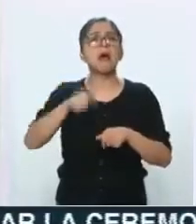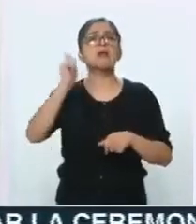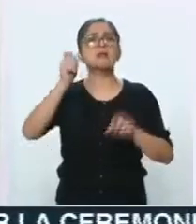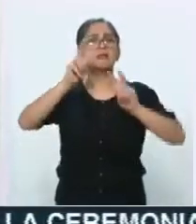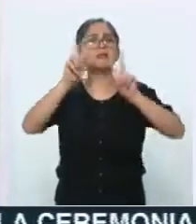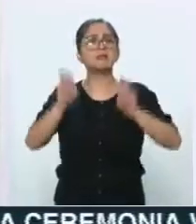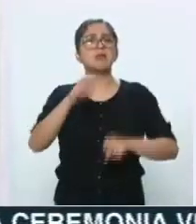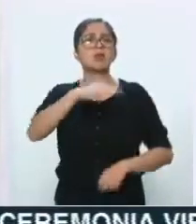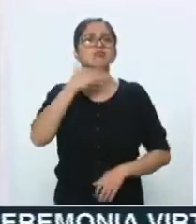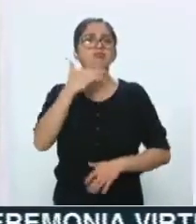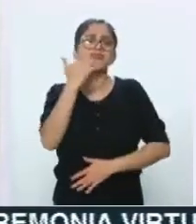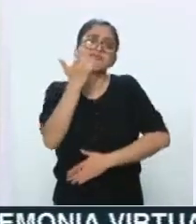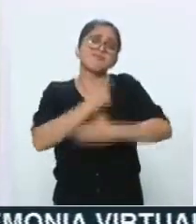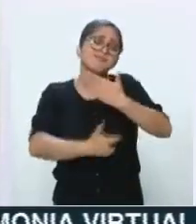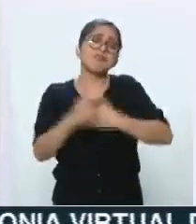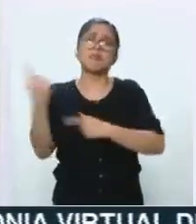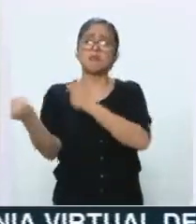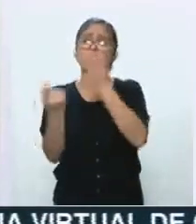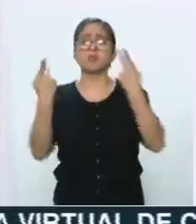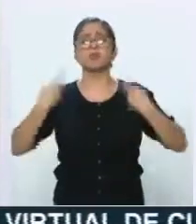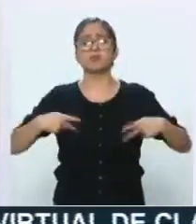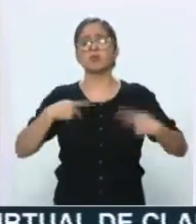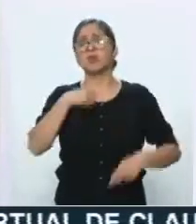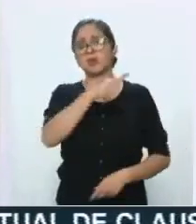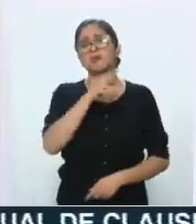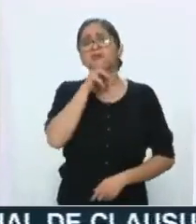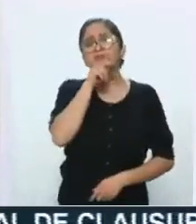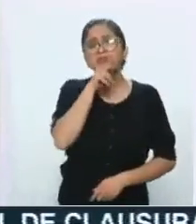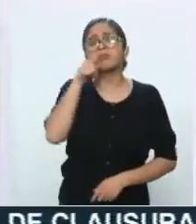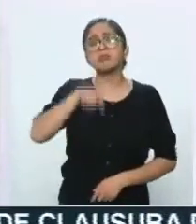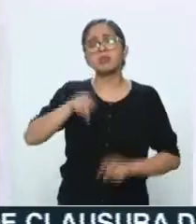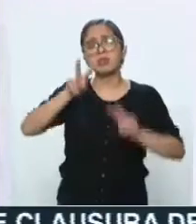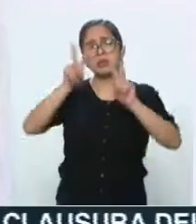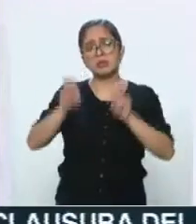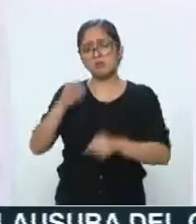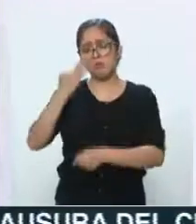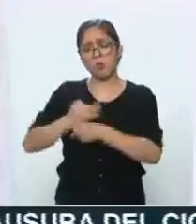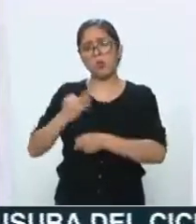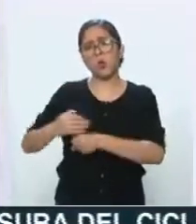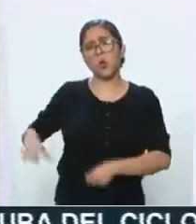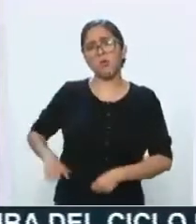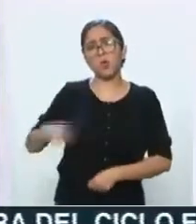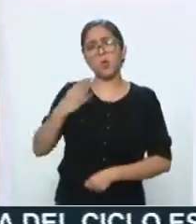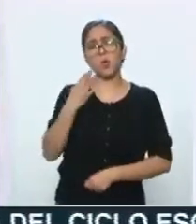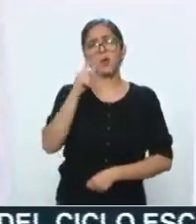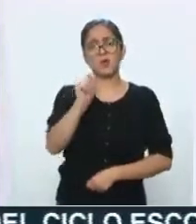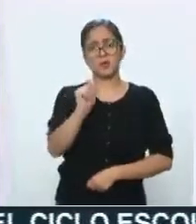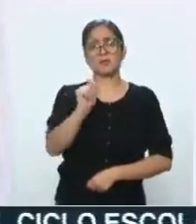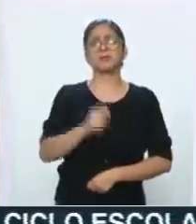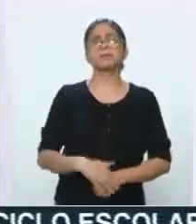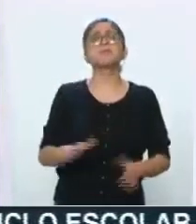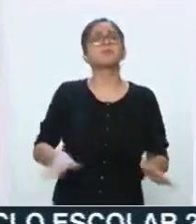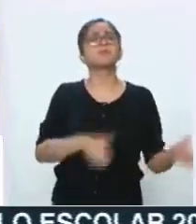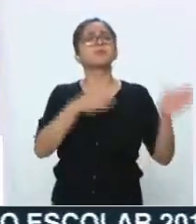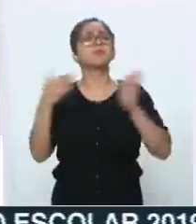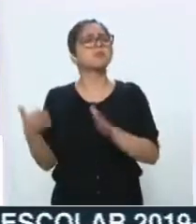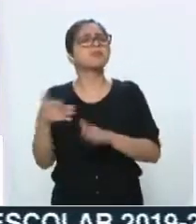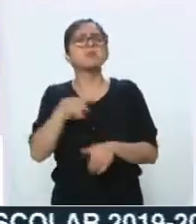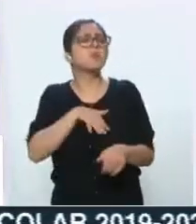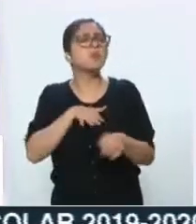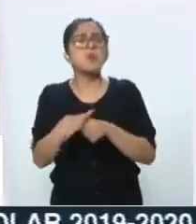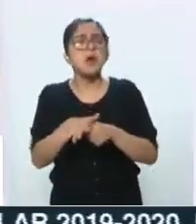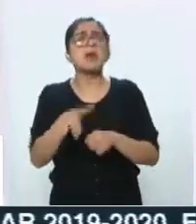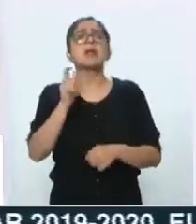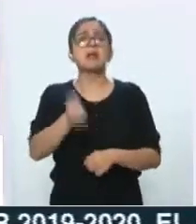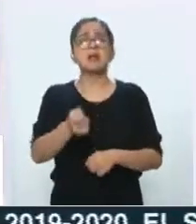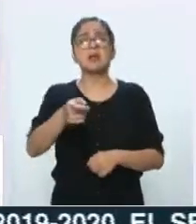corrupción. Algo que sin duda es una preocupación central del gobierno de la Cuarta Transformación. Otro elemento central tiene que ver con algo que